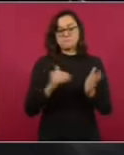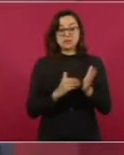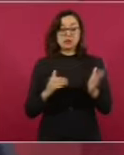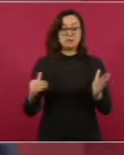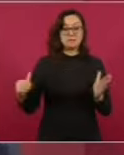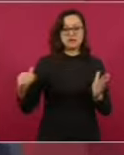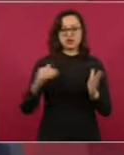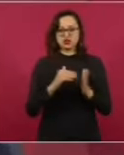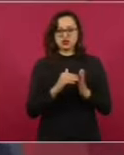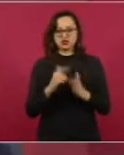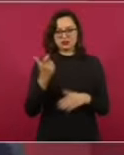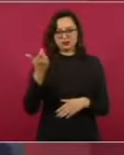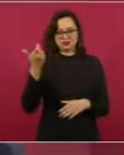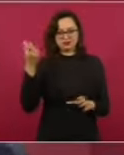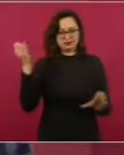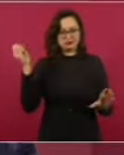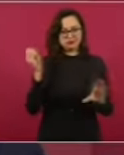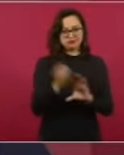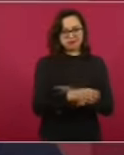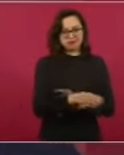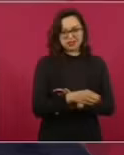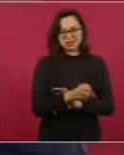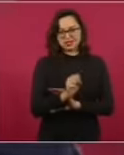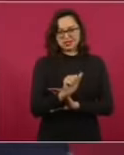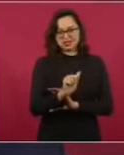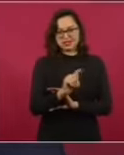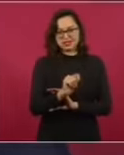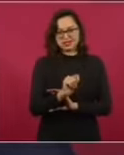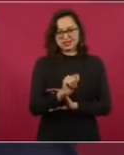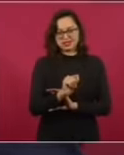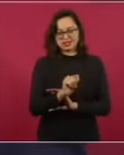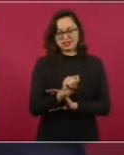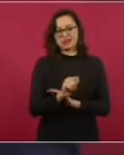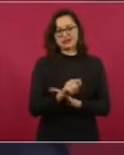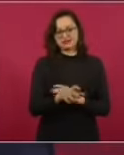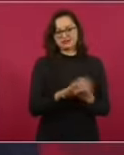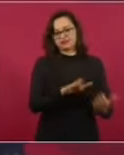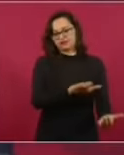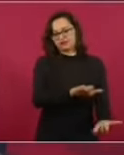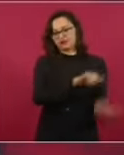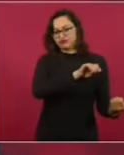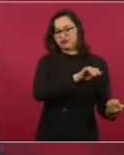que ingresan.